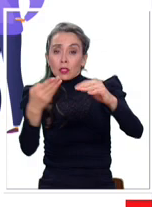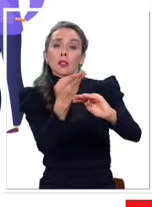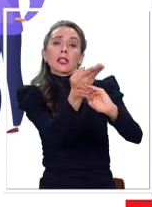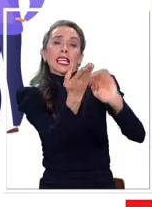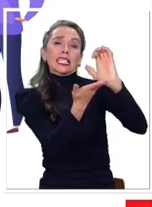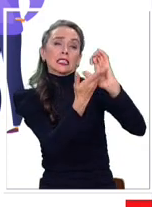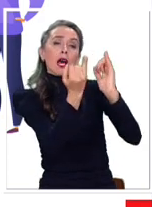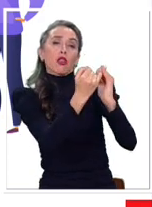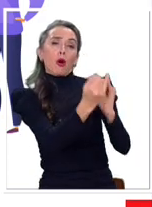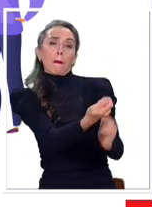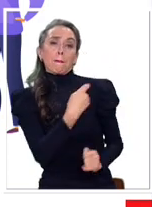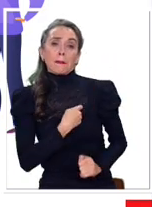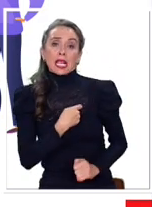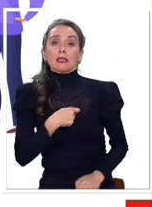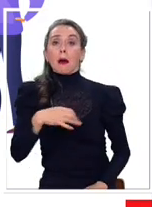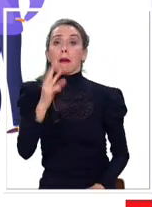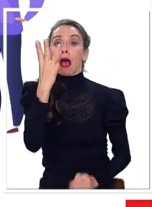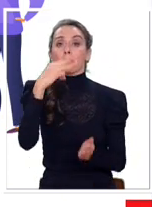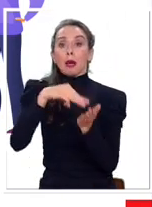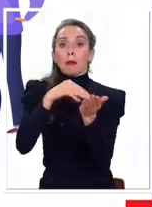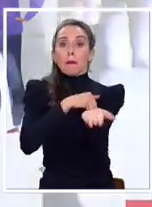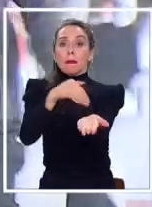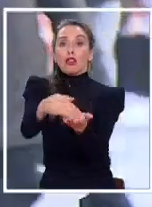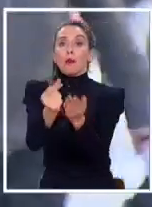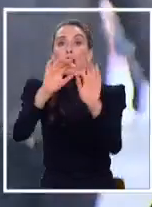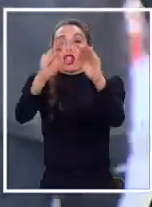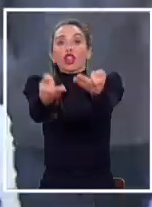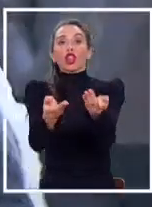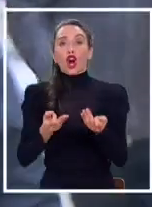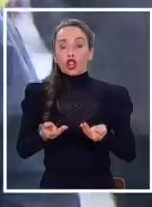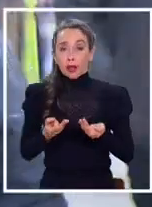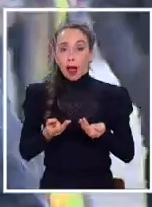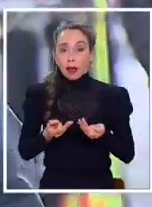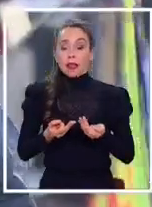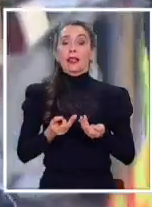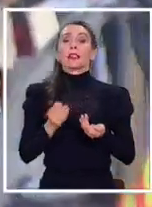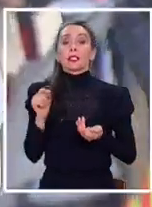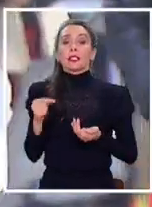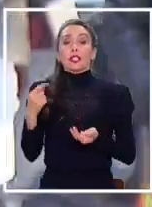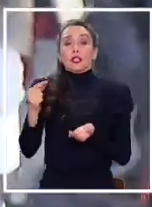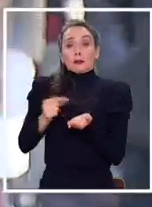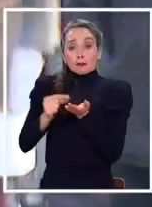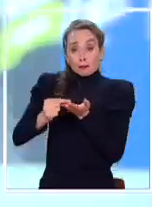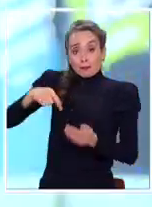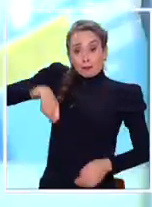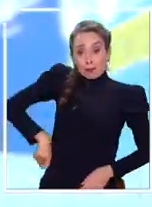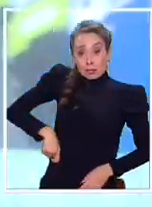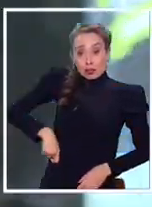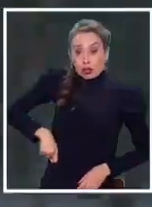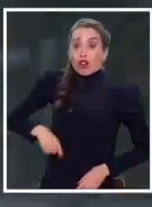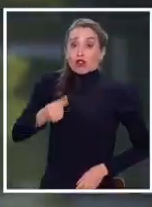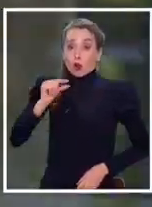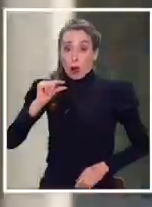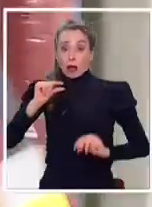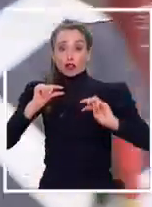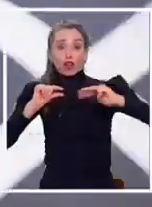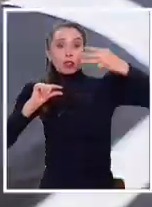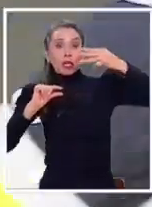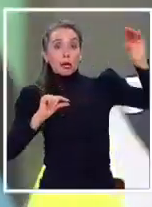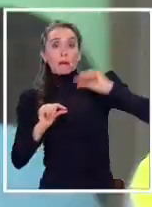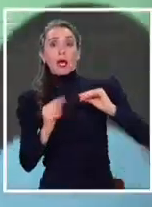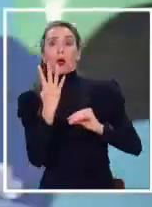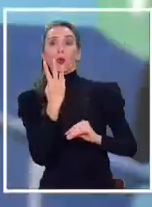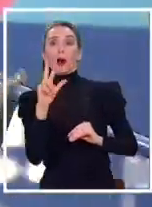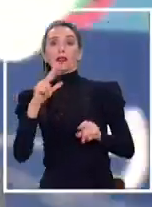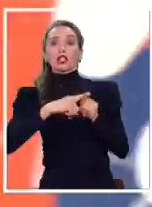préstamos por más de 3.000 millones de pesos. Podrán recibir hasta tres veces el monto de su pensión y pagarlo en 48 cuotas